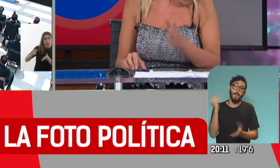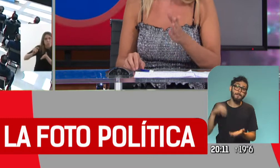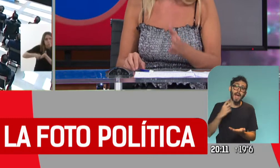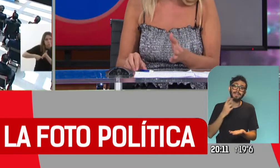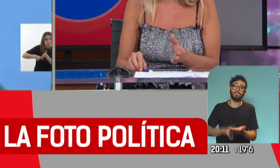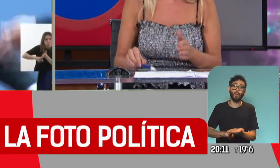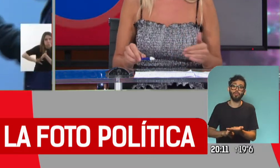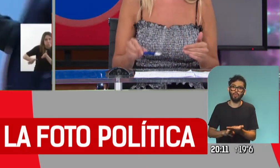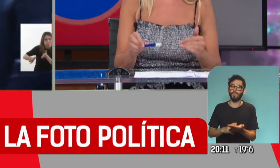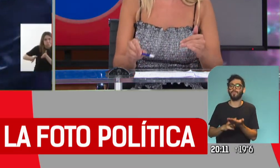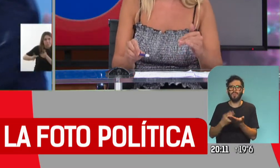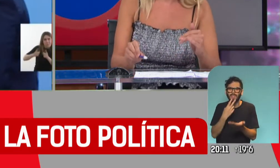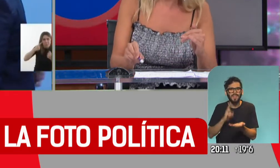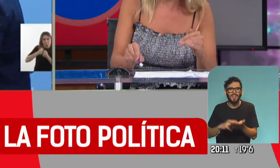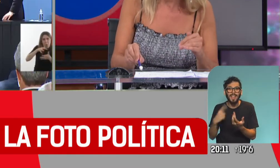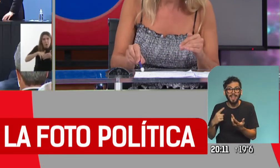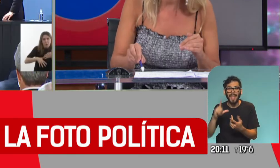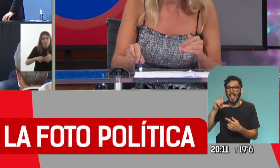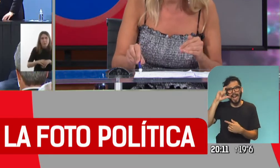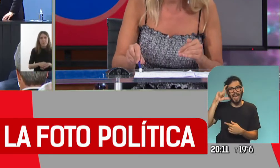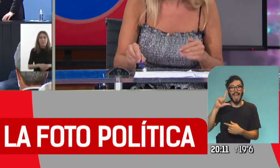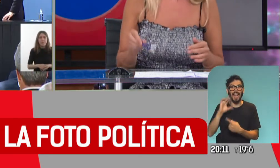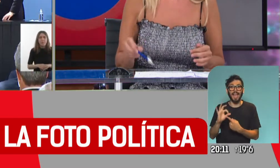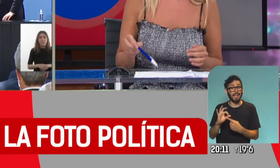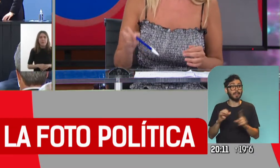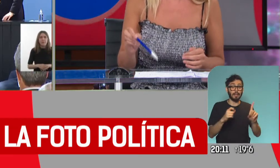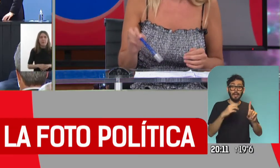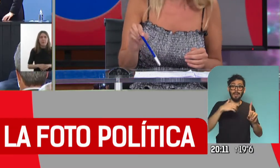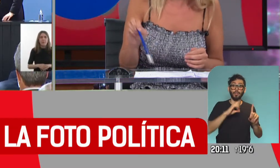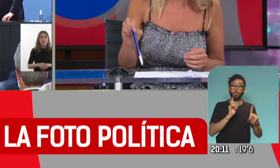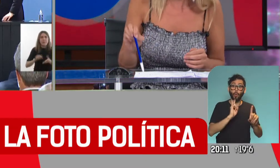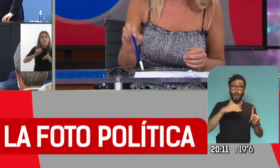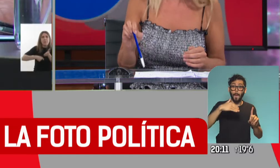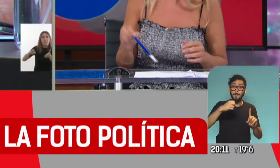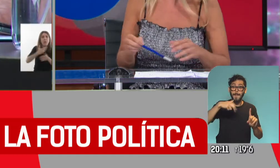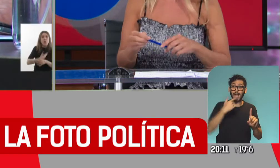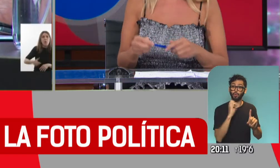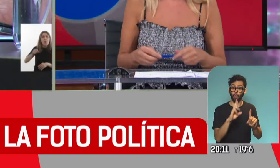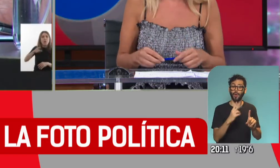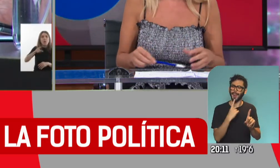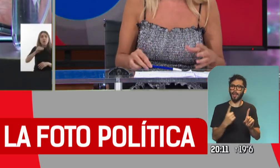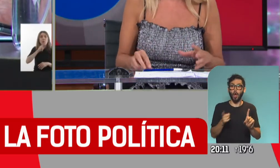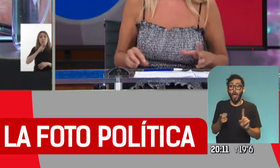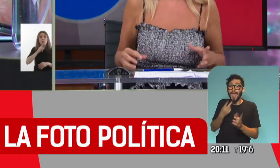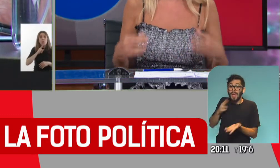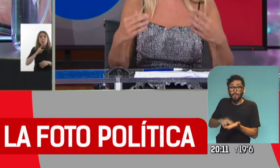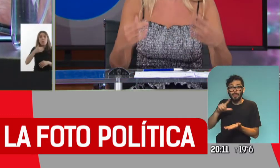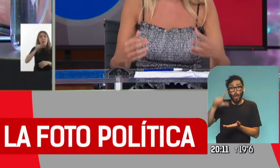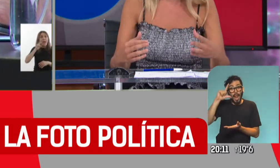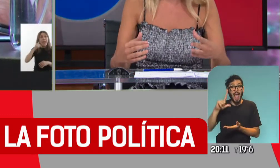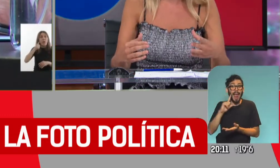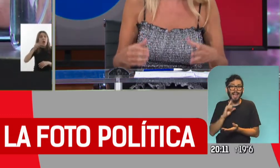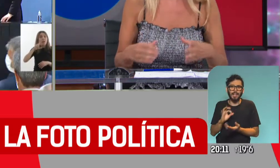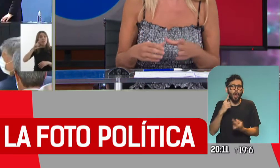impuesto a las LELIC. Y dijo Manzur, no estamos de acuerdo con esto. Cuente con nosotros, presidente, si quiere tomar alguna medida,